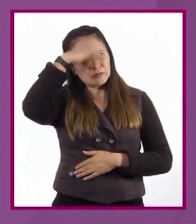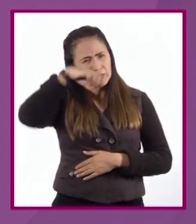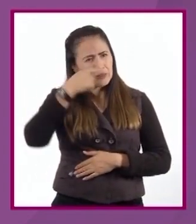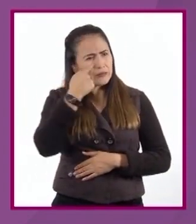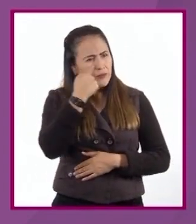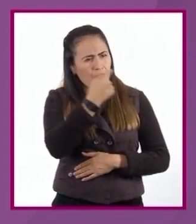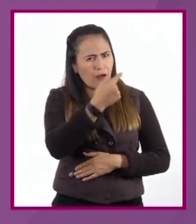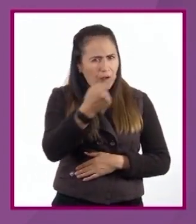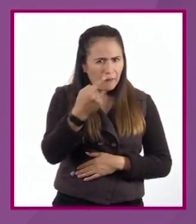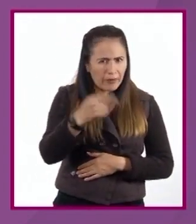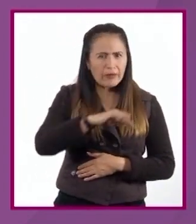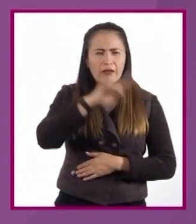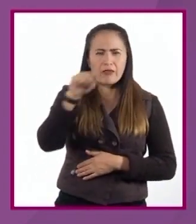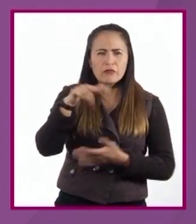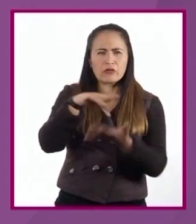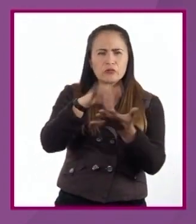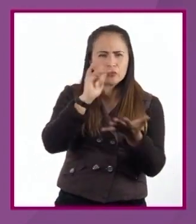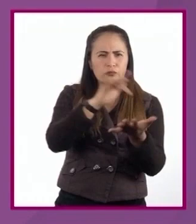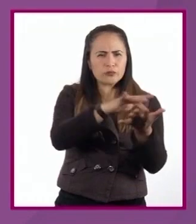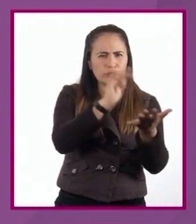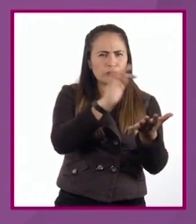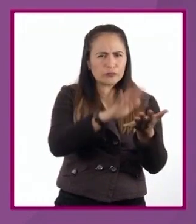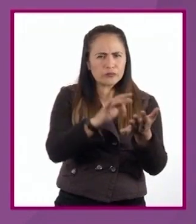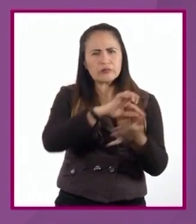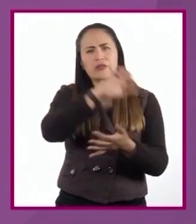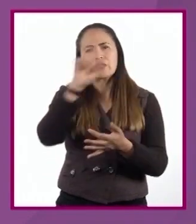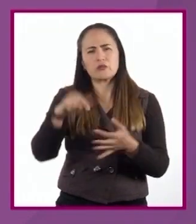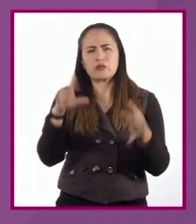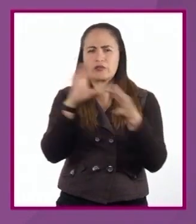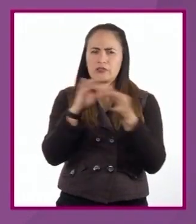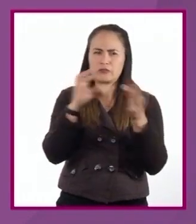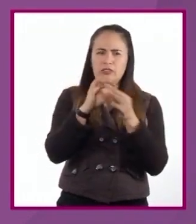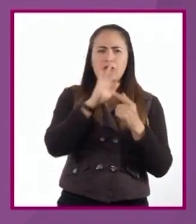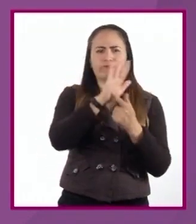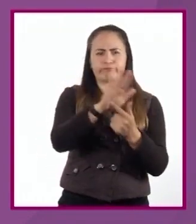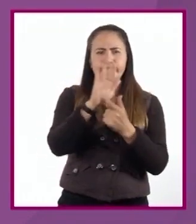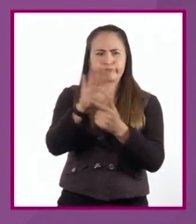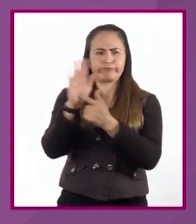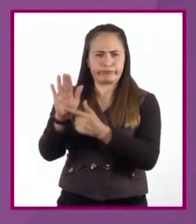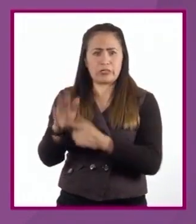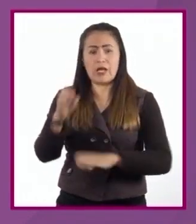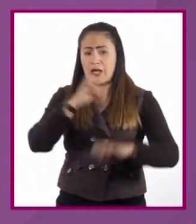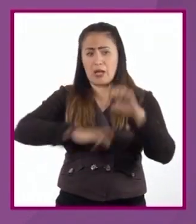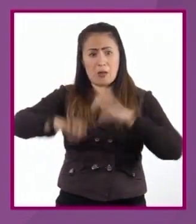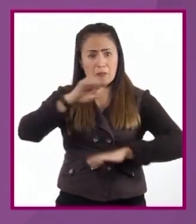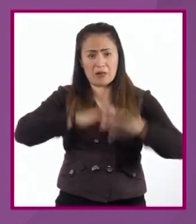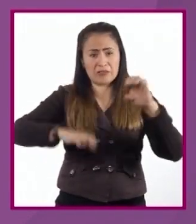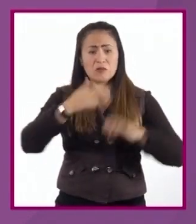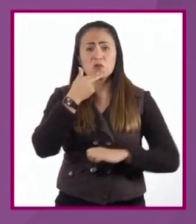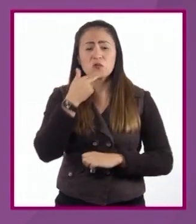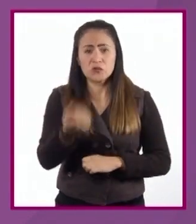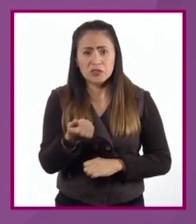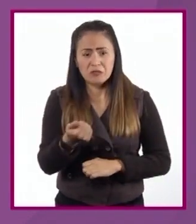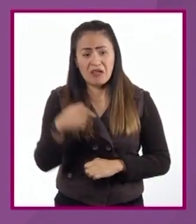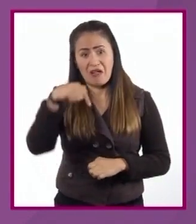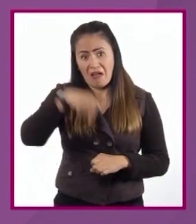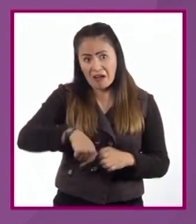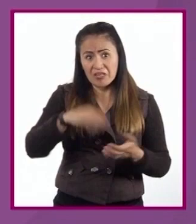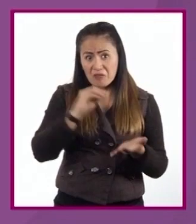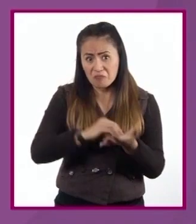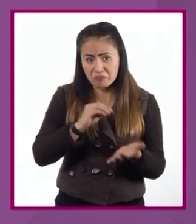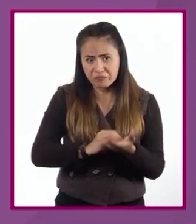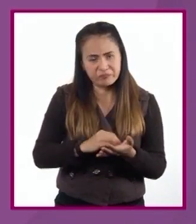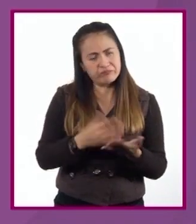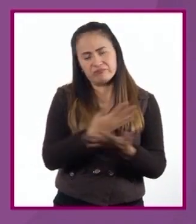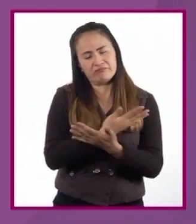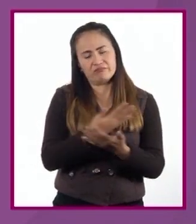retomar los elementos que le permitan argumentar su postura de decir, si la empresa no sirve, señores, ¿qué estamos haciendo aquí? Y entonces,